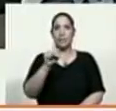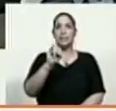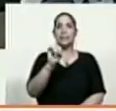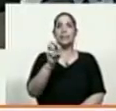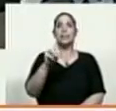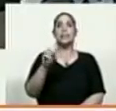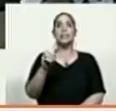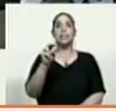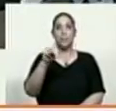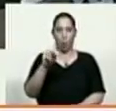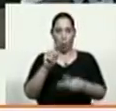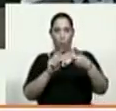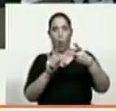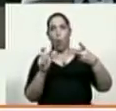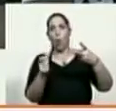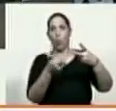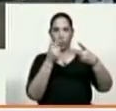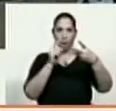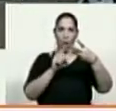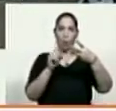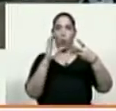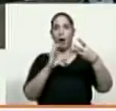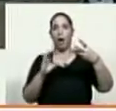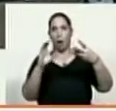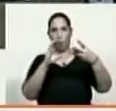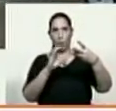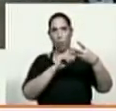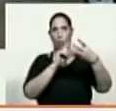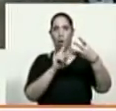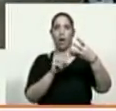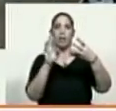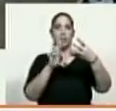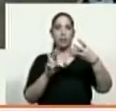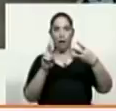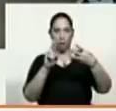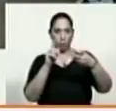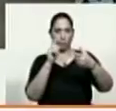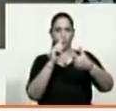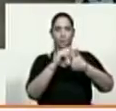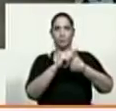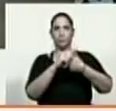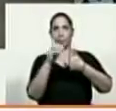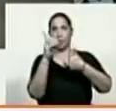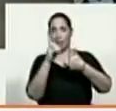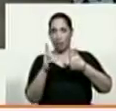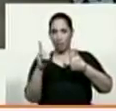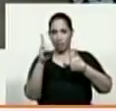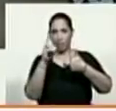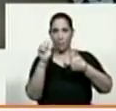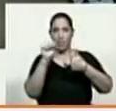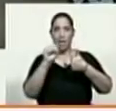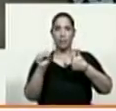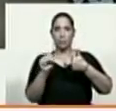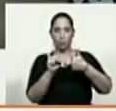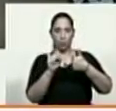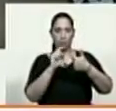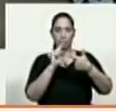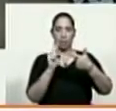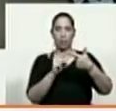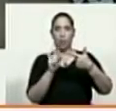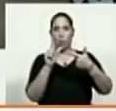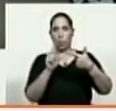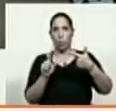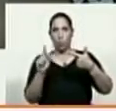Gustavo Velázquez, Carlos Balsa, Ricardo Prada, David Smolansky, Luisa